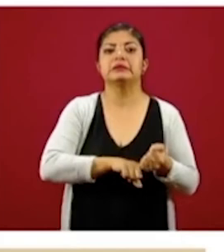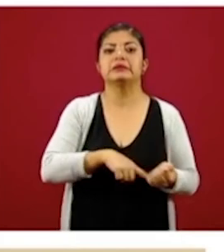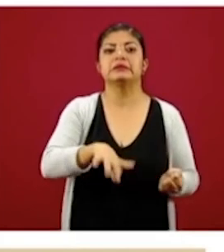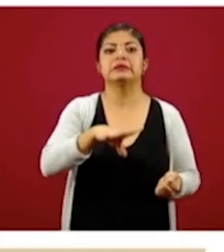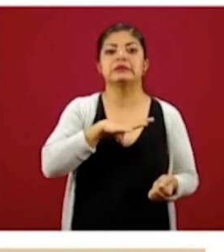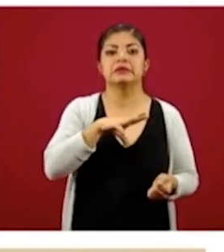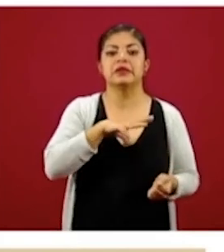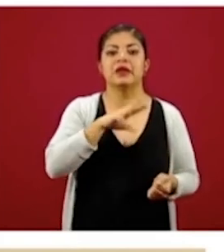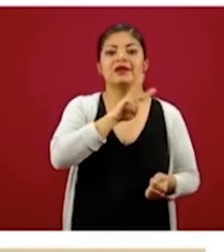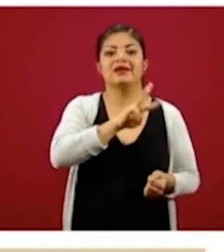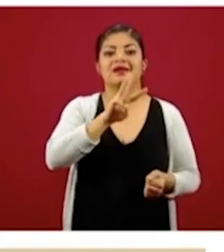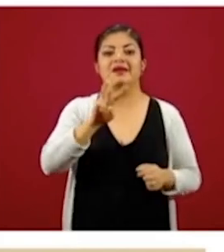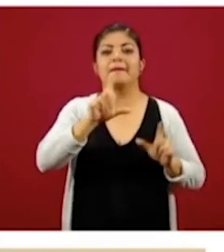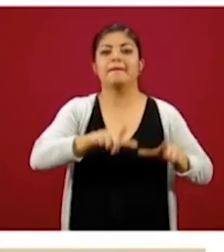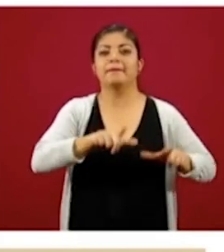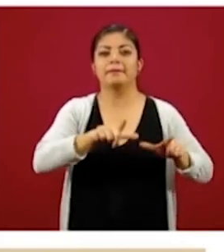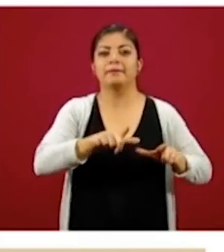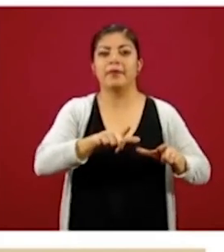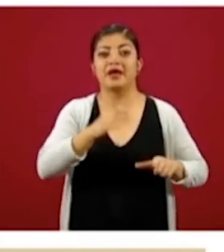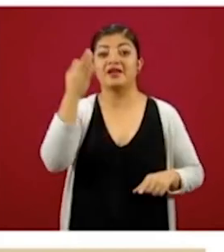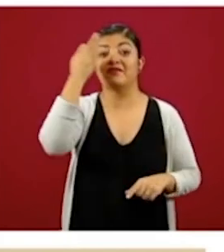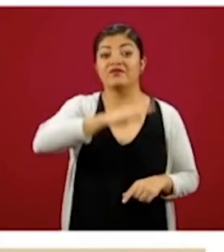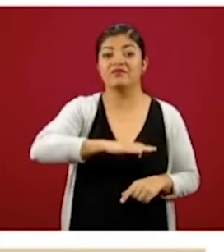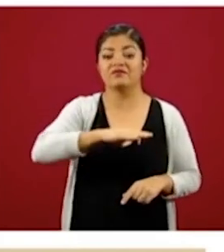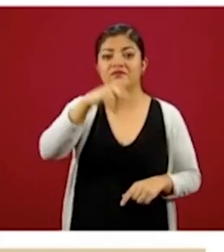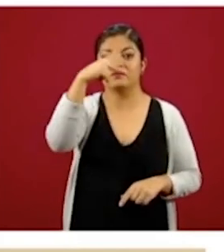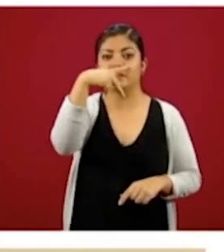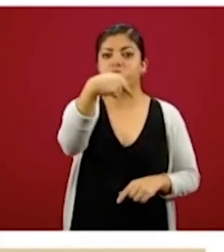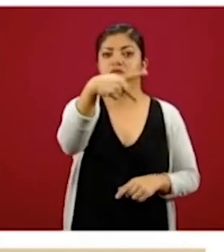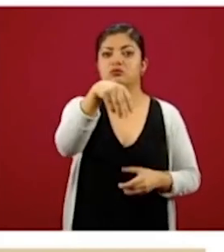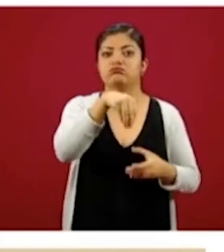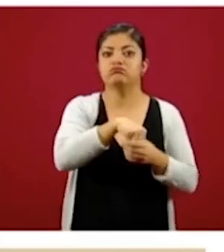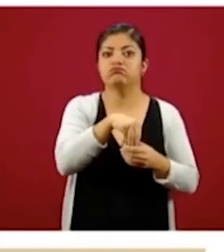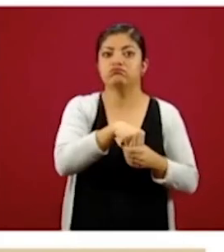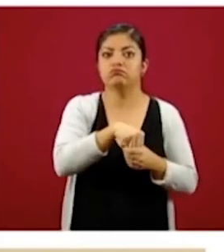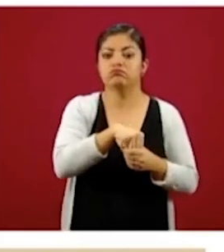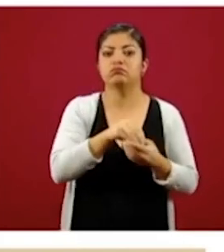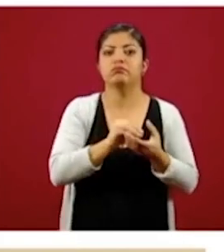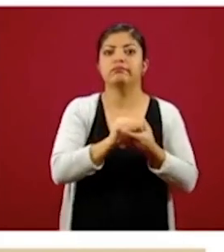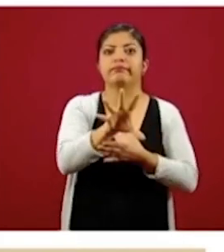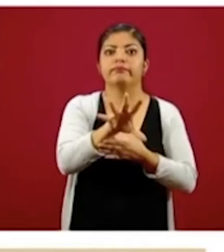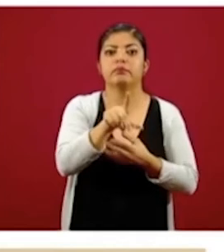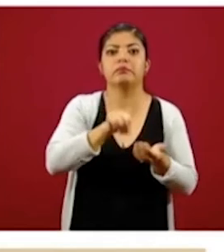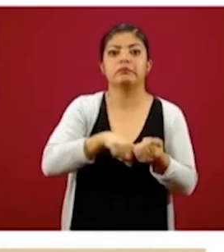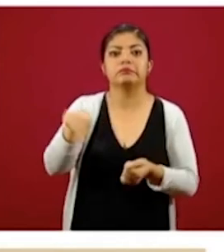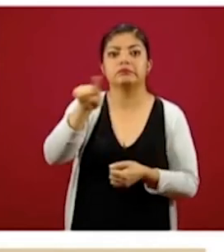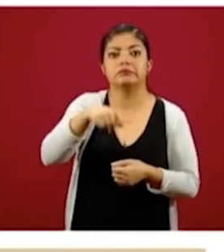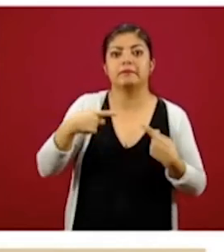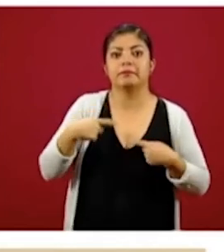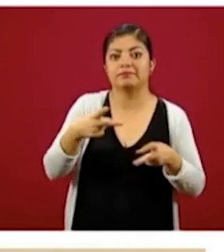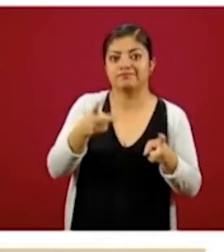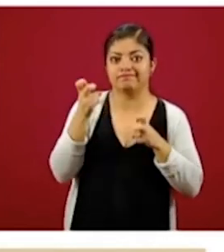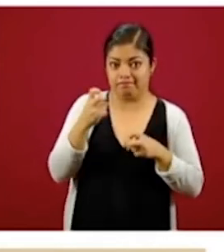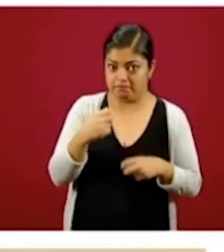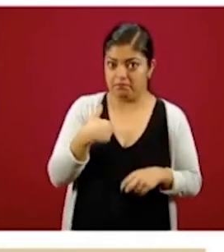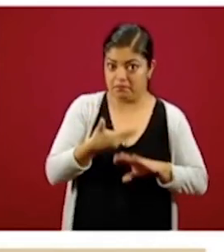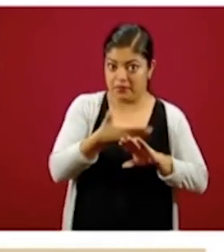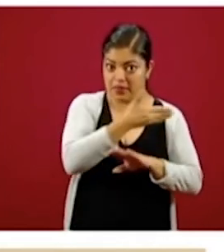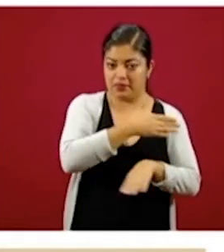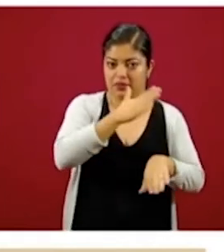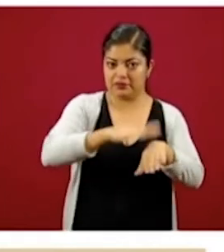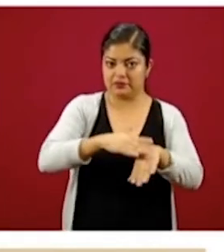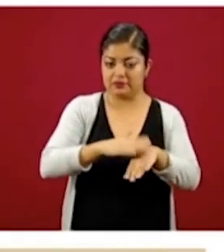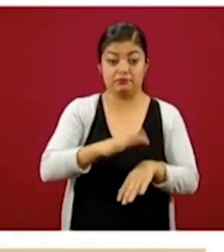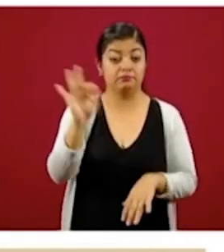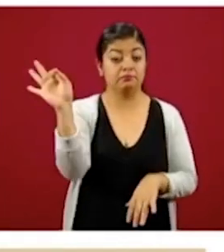apócrifas para robar información personal o confidencial. Y de eso es de las cosas que queremos platicarles. Si llegaran